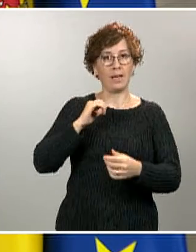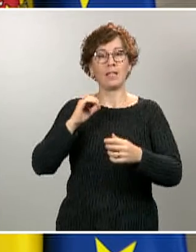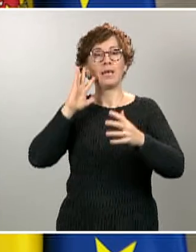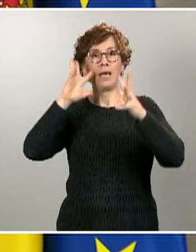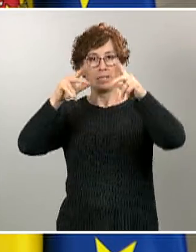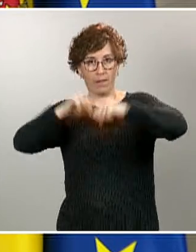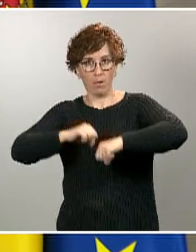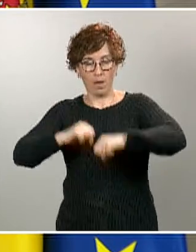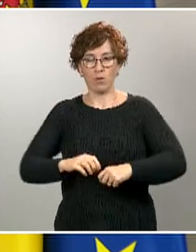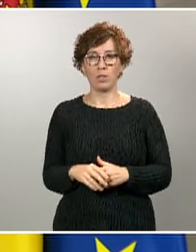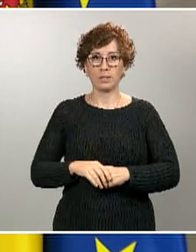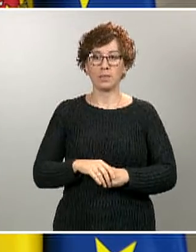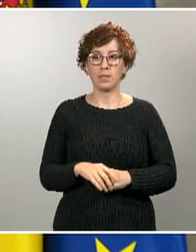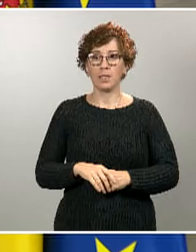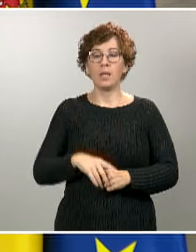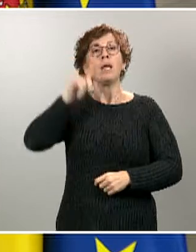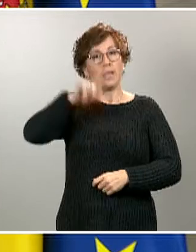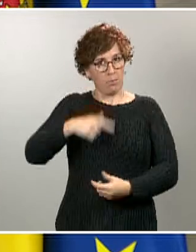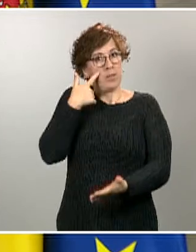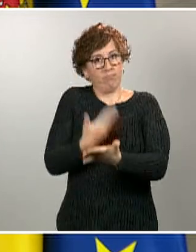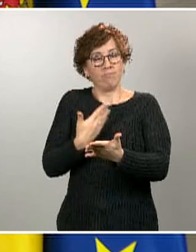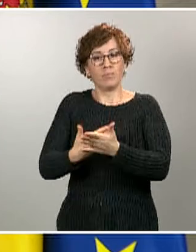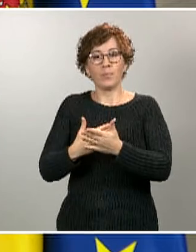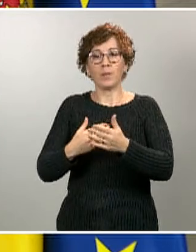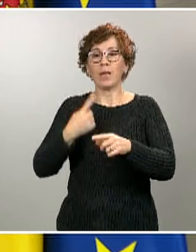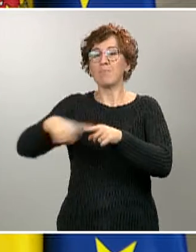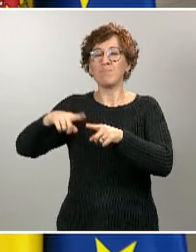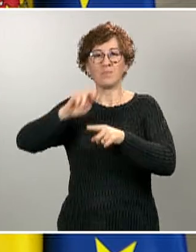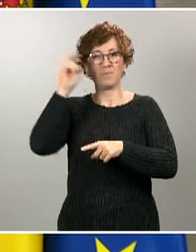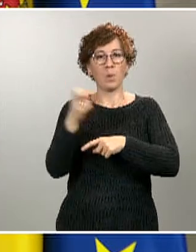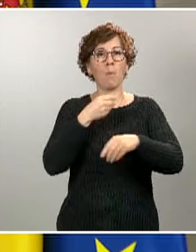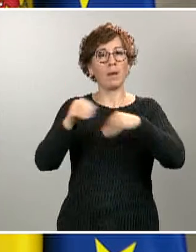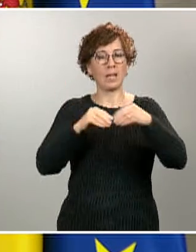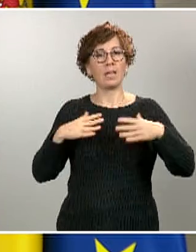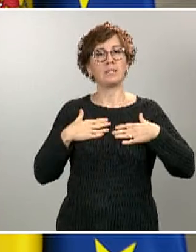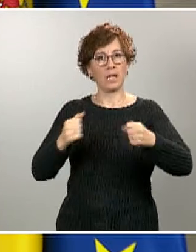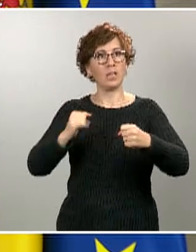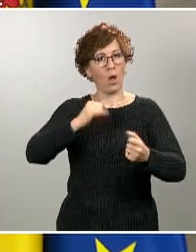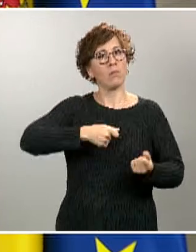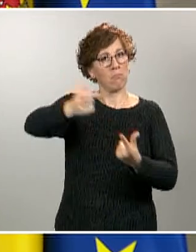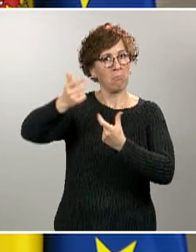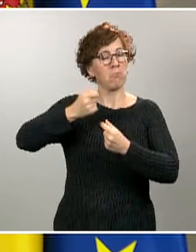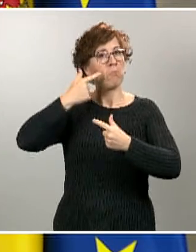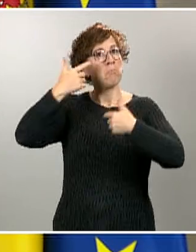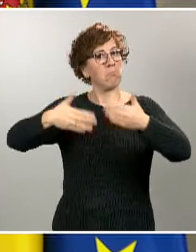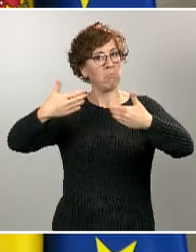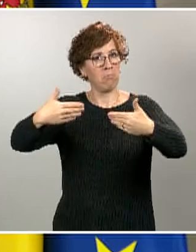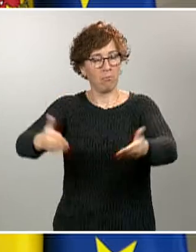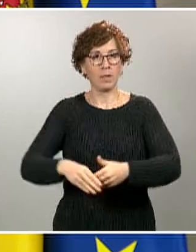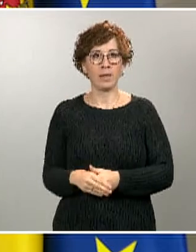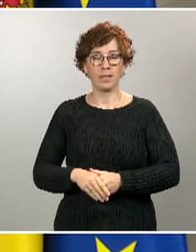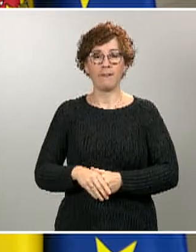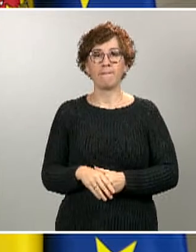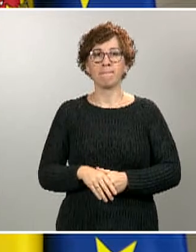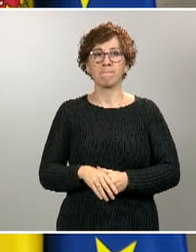suministro del material sanitario regular y, como también creo que les anuncié en anteriores comparecencias, constatamos que